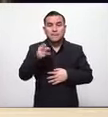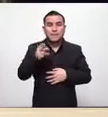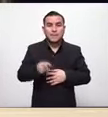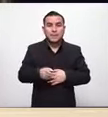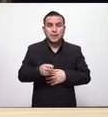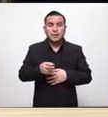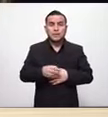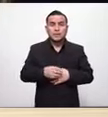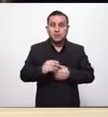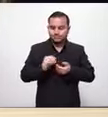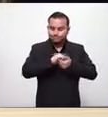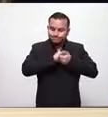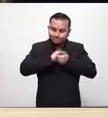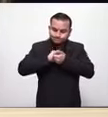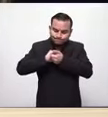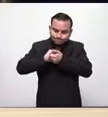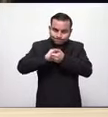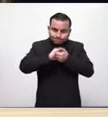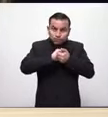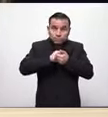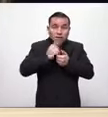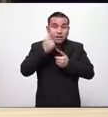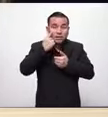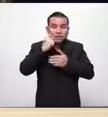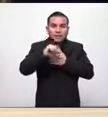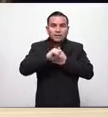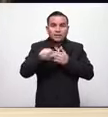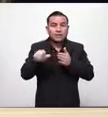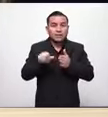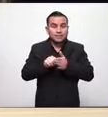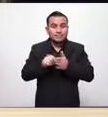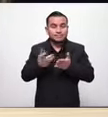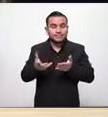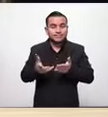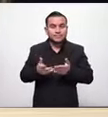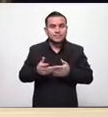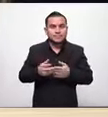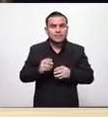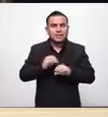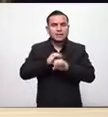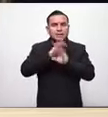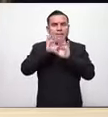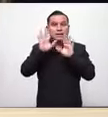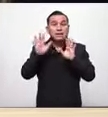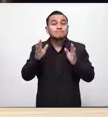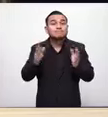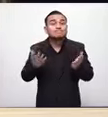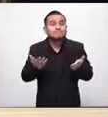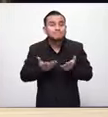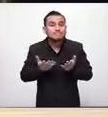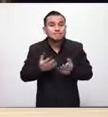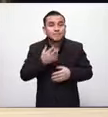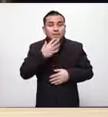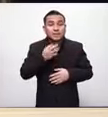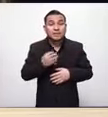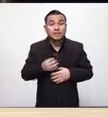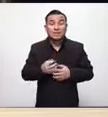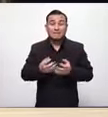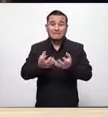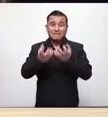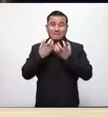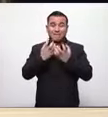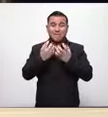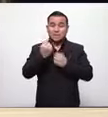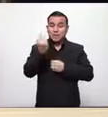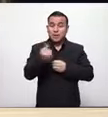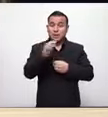bandera bajo una misma línea en la asamblea legislativa obviamente ellos tienen mayoría de votos